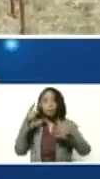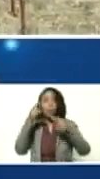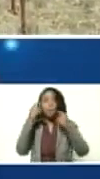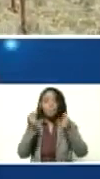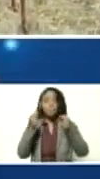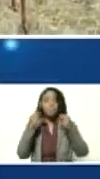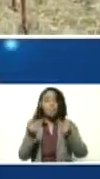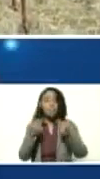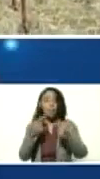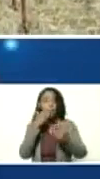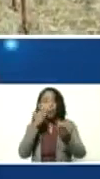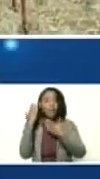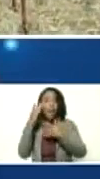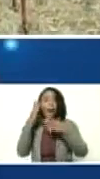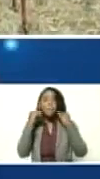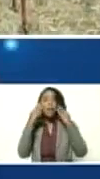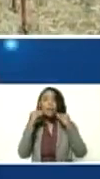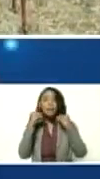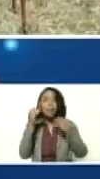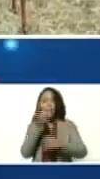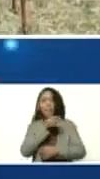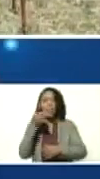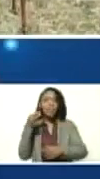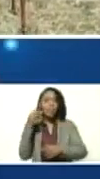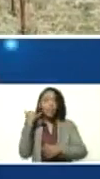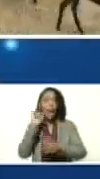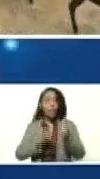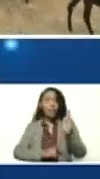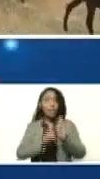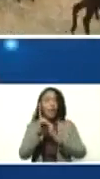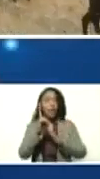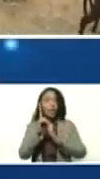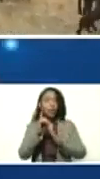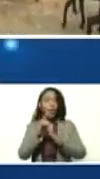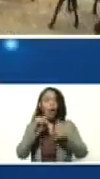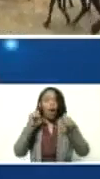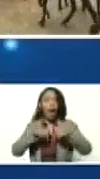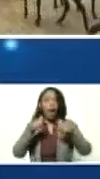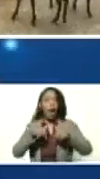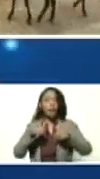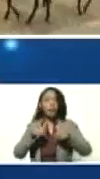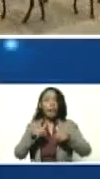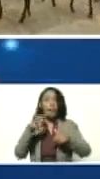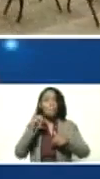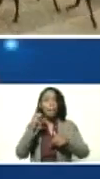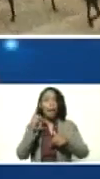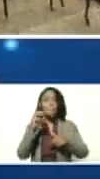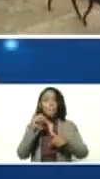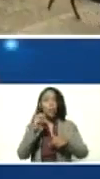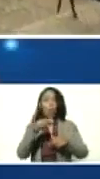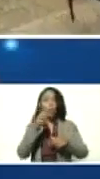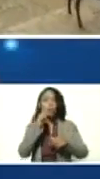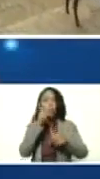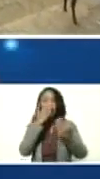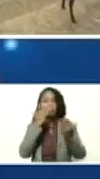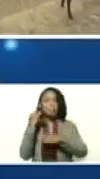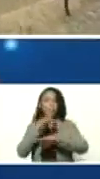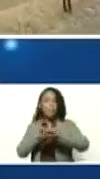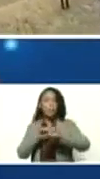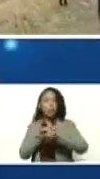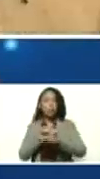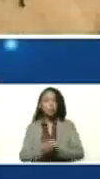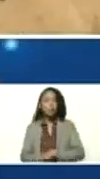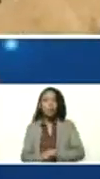para que usted vea esta experiencia maravillosa que se está desarrollando aquí en Mampote. Estado Miranda. Adelante, ministro. Gracias,